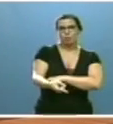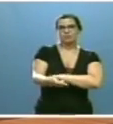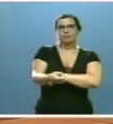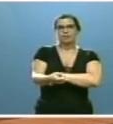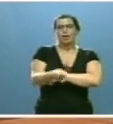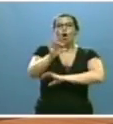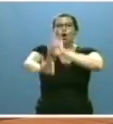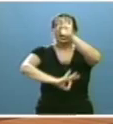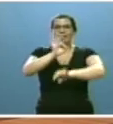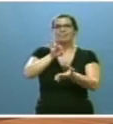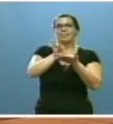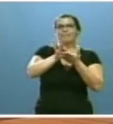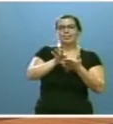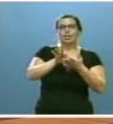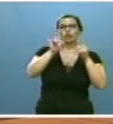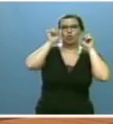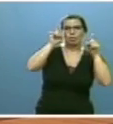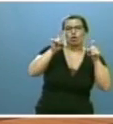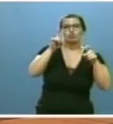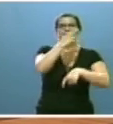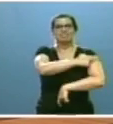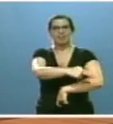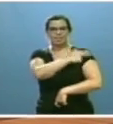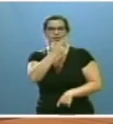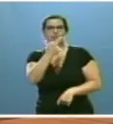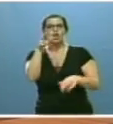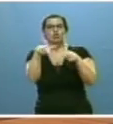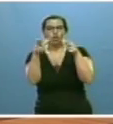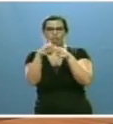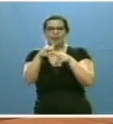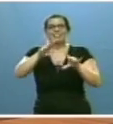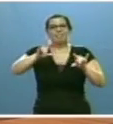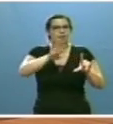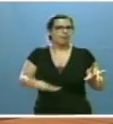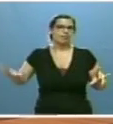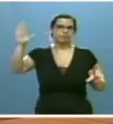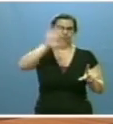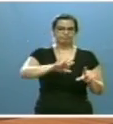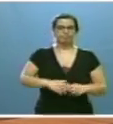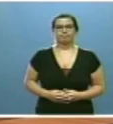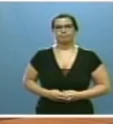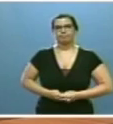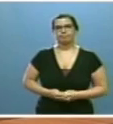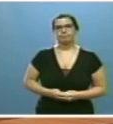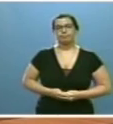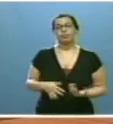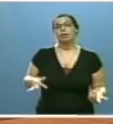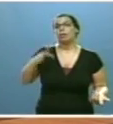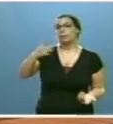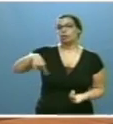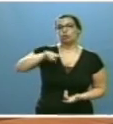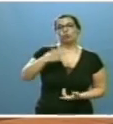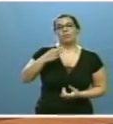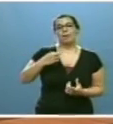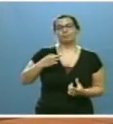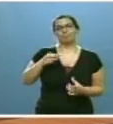servicios sanitarios, educativos y sociales en el territorio de la comunidad. Además, debemos configurar también otro